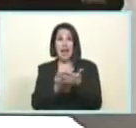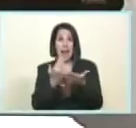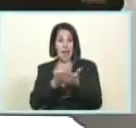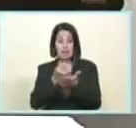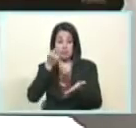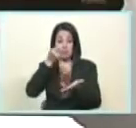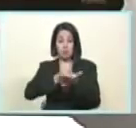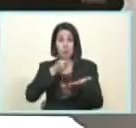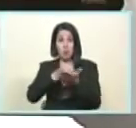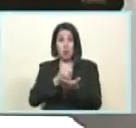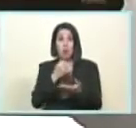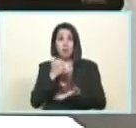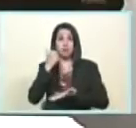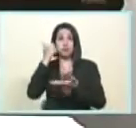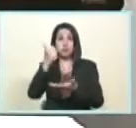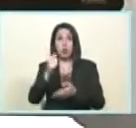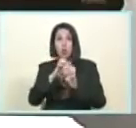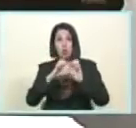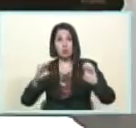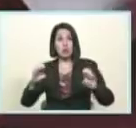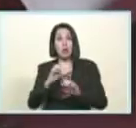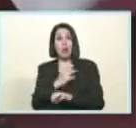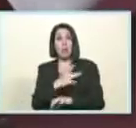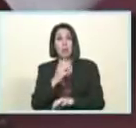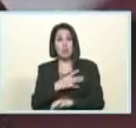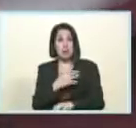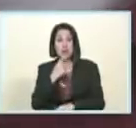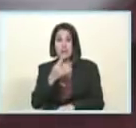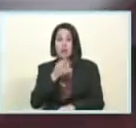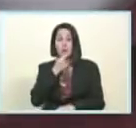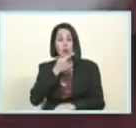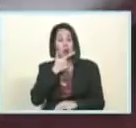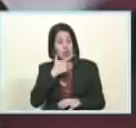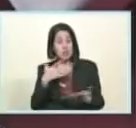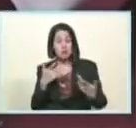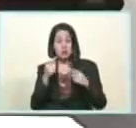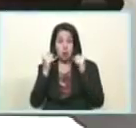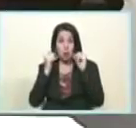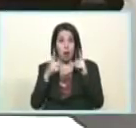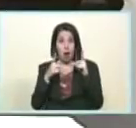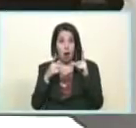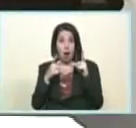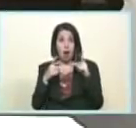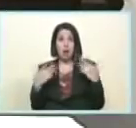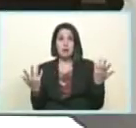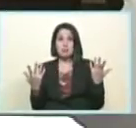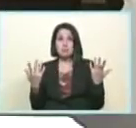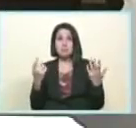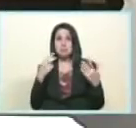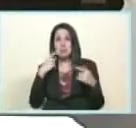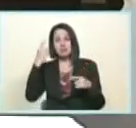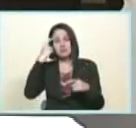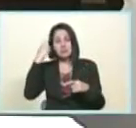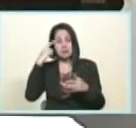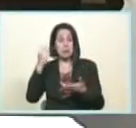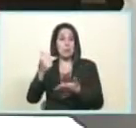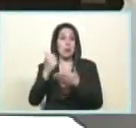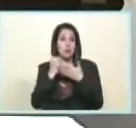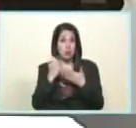depositaron el bono educacional con el carnet de la patria que bonita sorpresa me dijo y tú no sabes lo que me ayudó